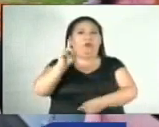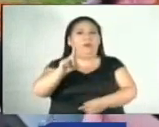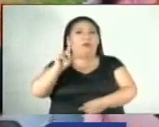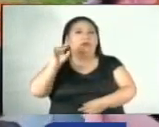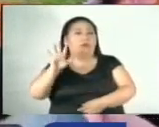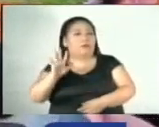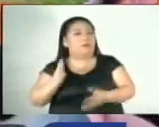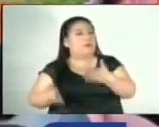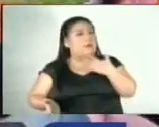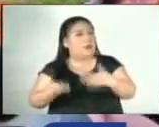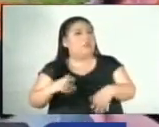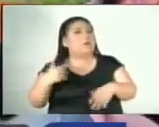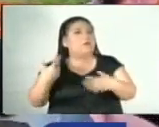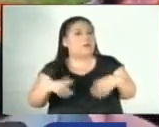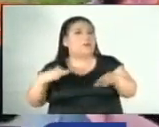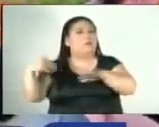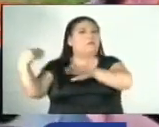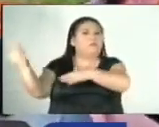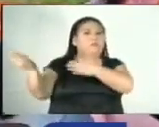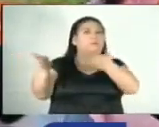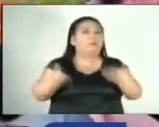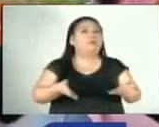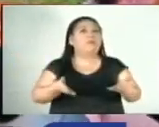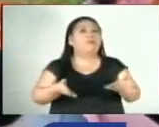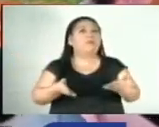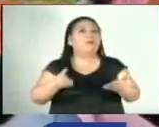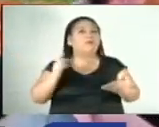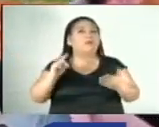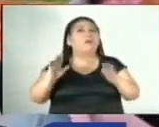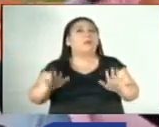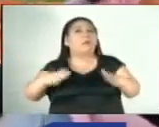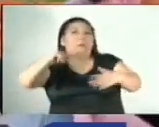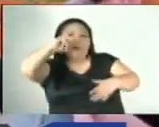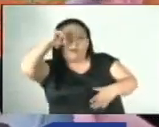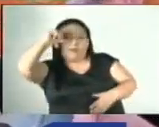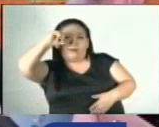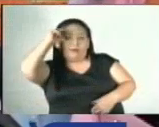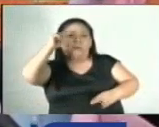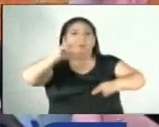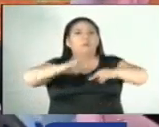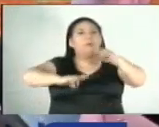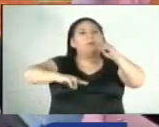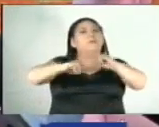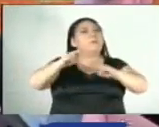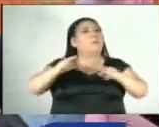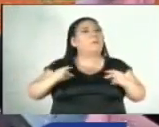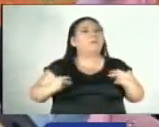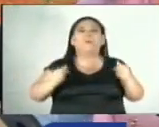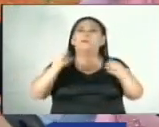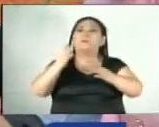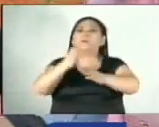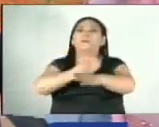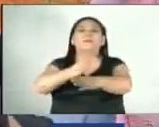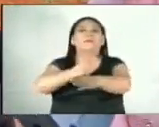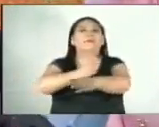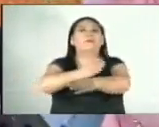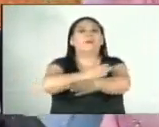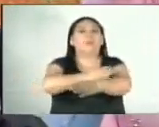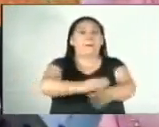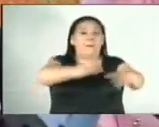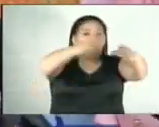en el país y que estas son piloteadoras para poder seguir avanzando con el proceso de cimentación.